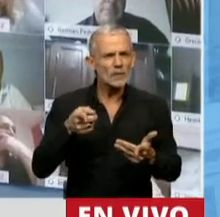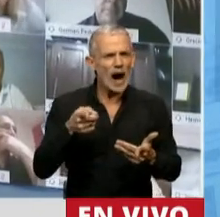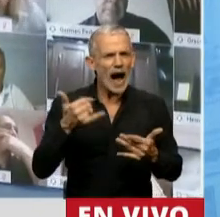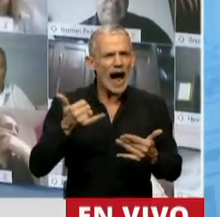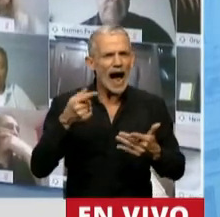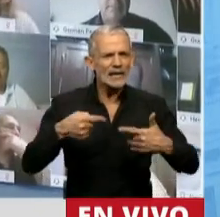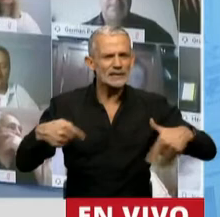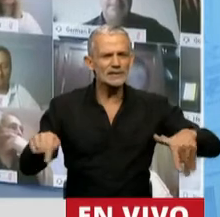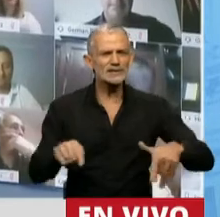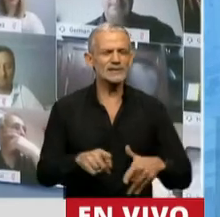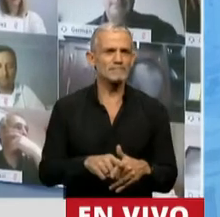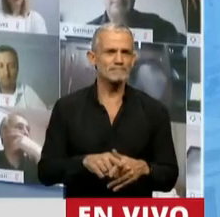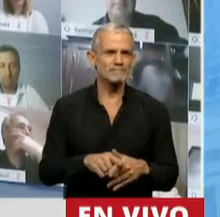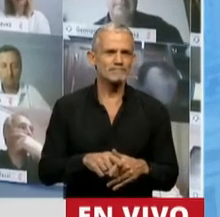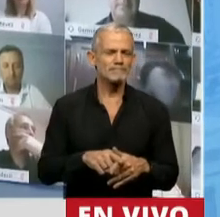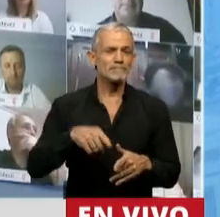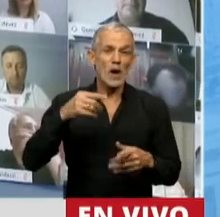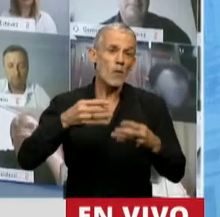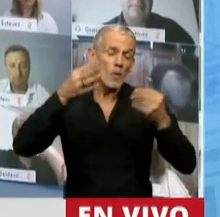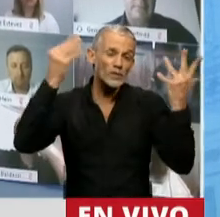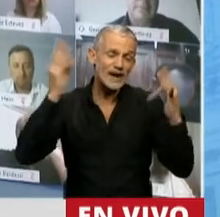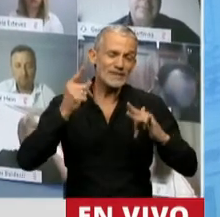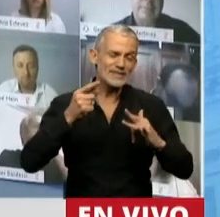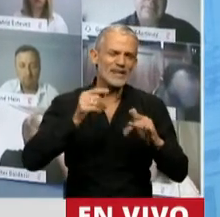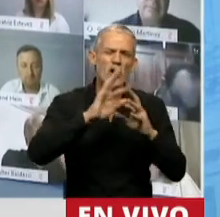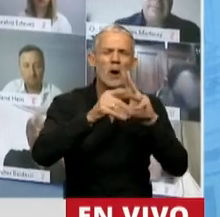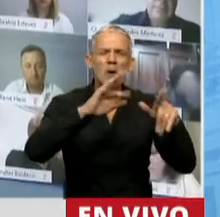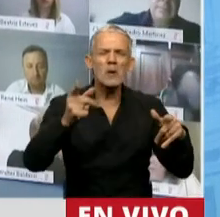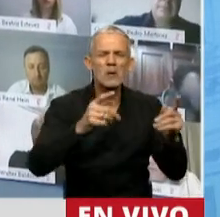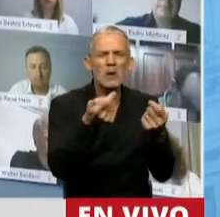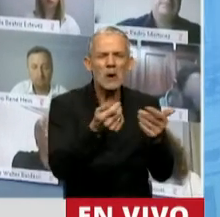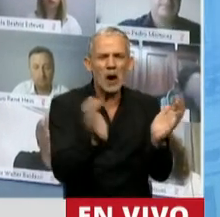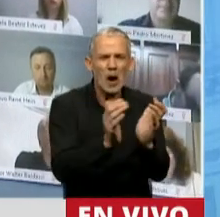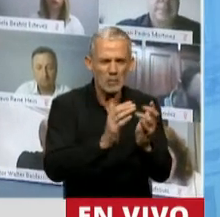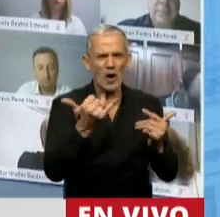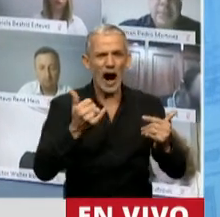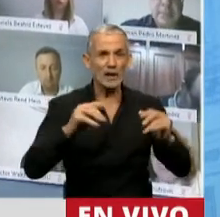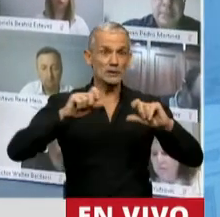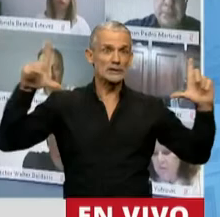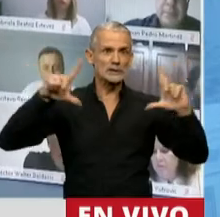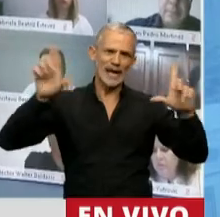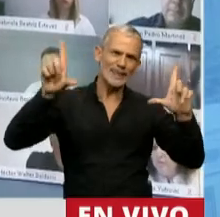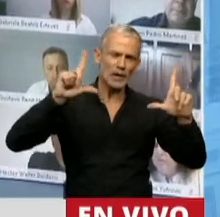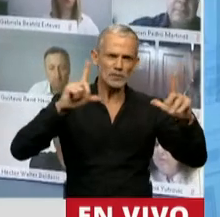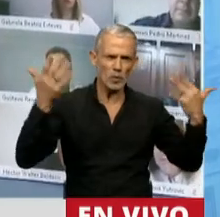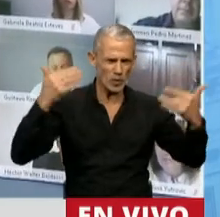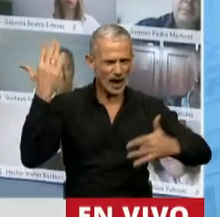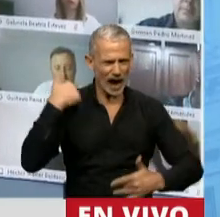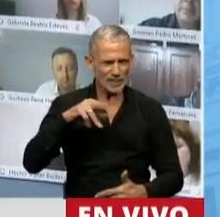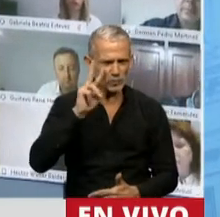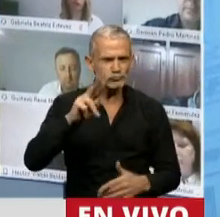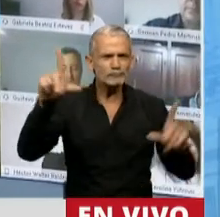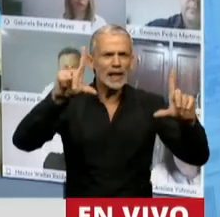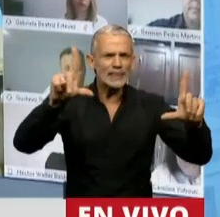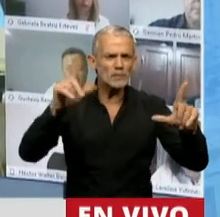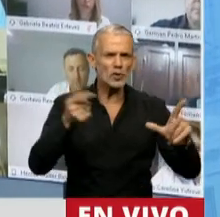esto ocurra así no es casualidad. Muchas veces delitos menores ocupan horas de aire en los medios de comunicación. El otro día veía, por